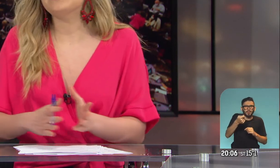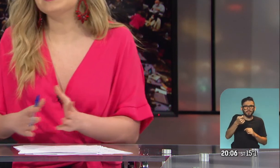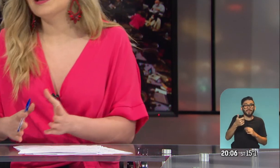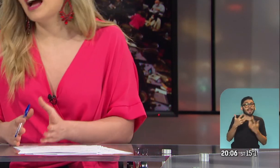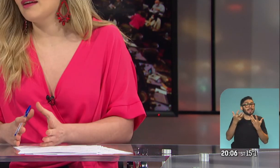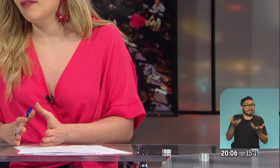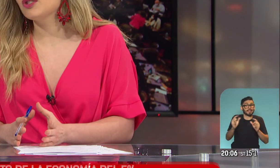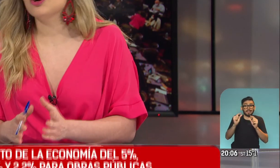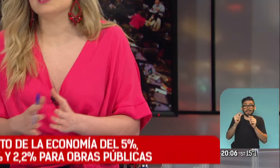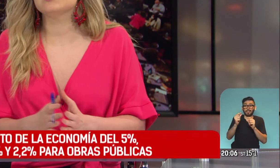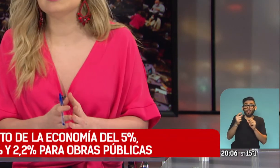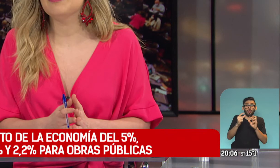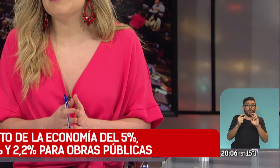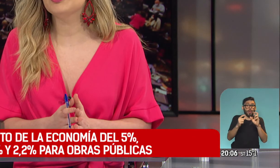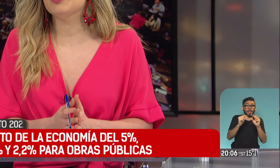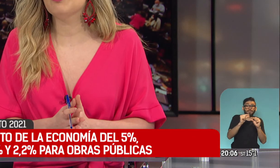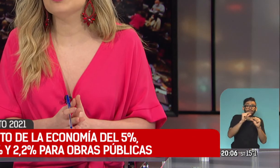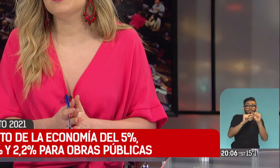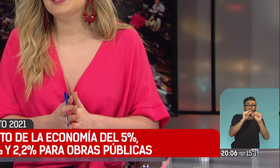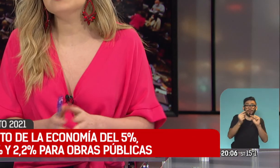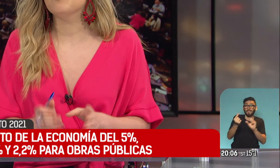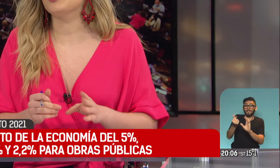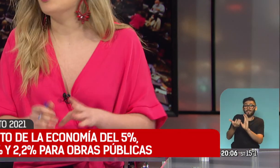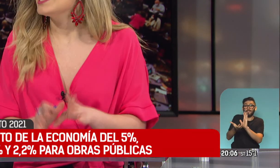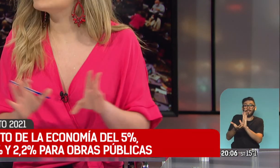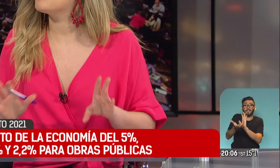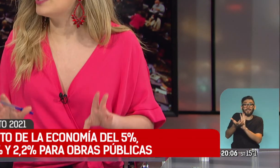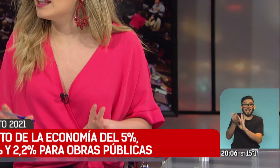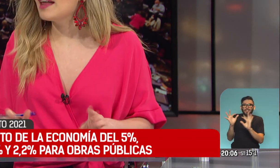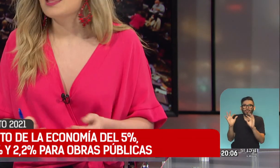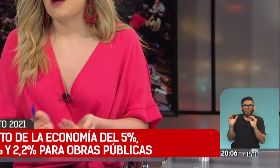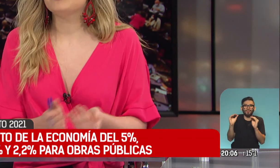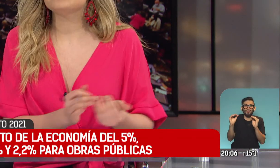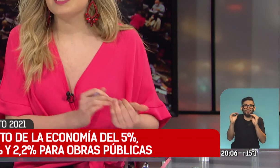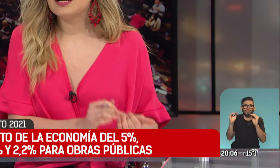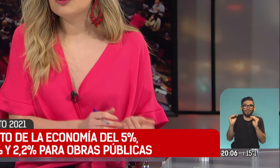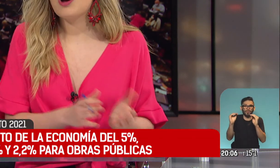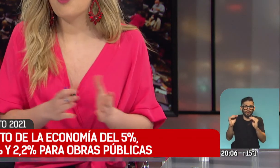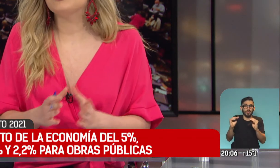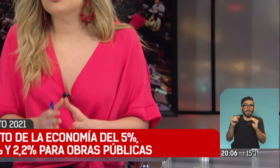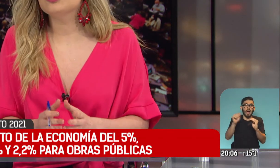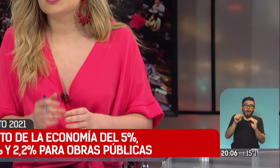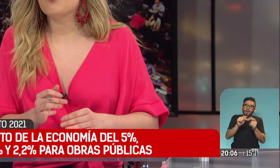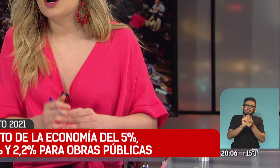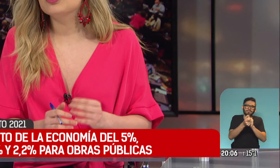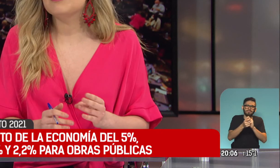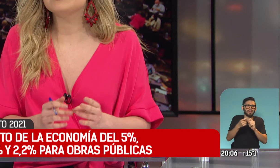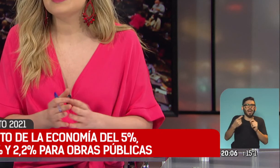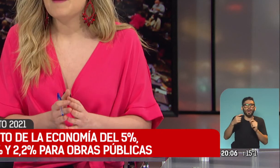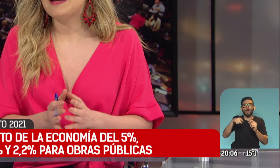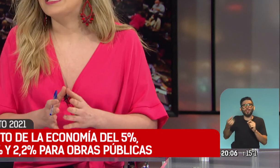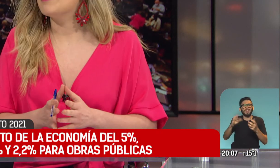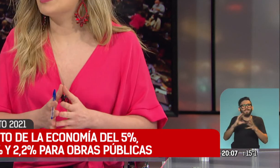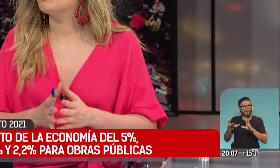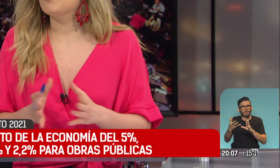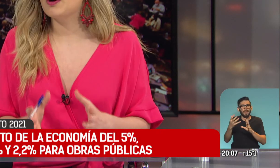acompañar a la inflación este sistema de micro devaluaciones diarias. Bueno, esa modalidad ahora se descartó. Ahora hay otra que busca justamente